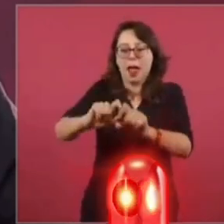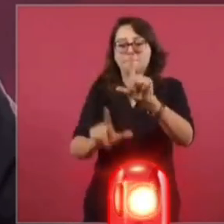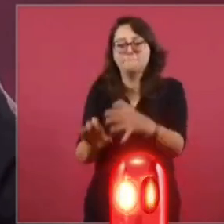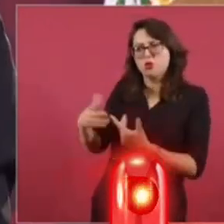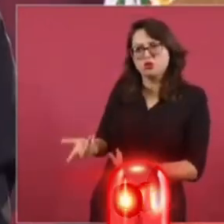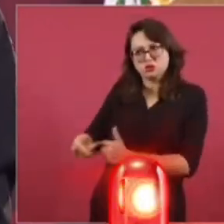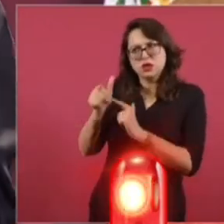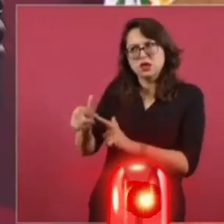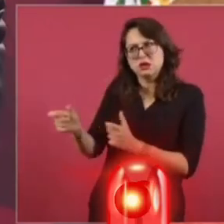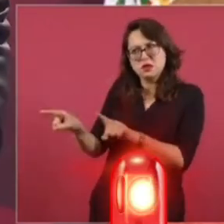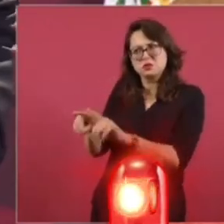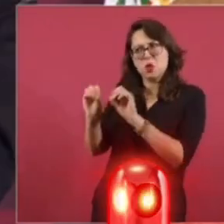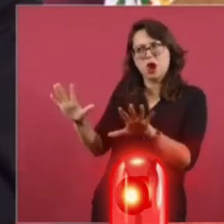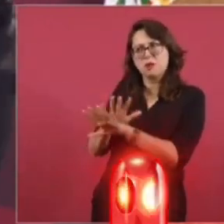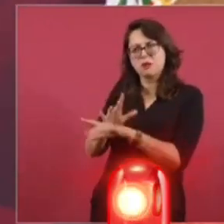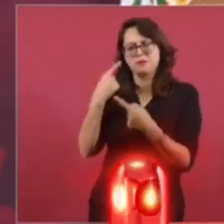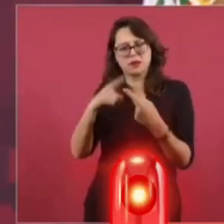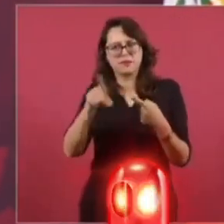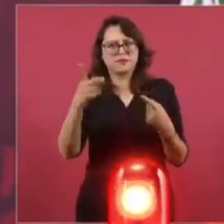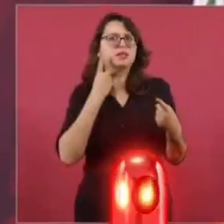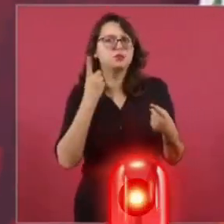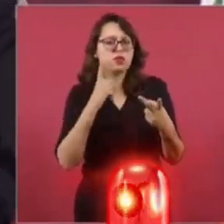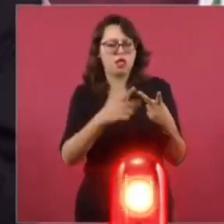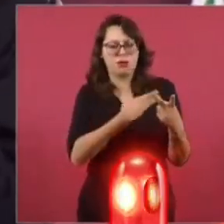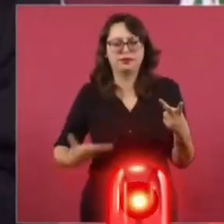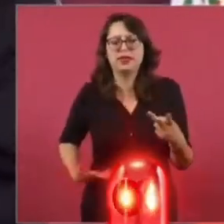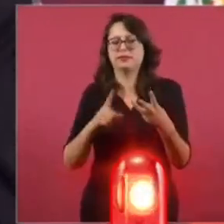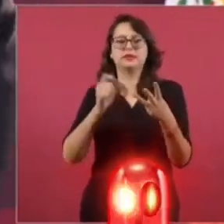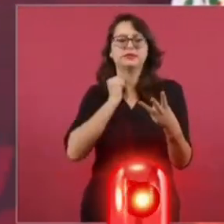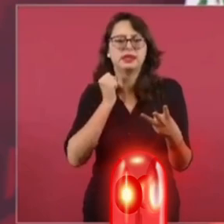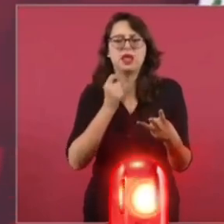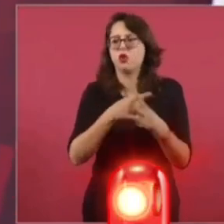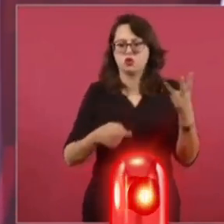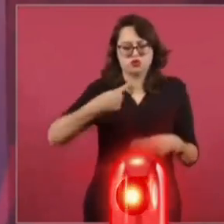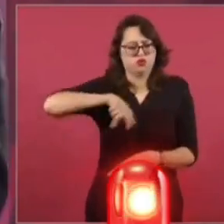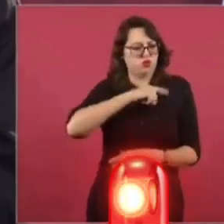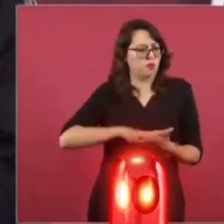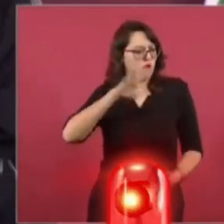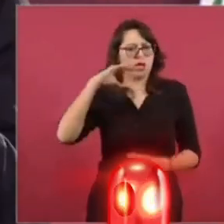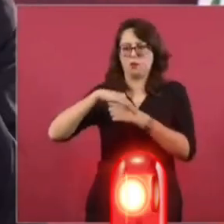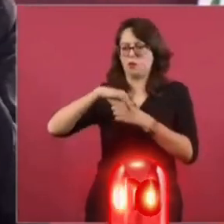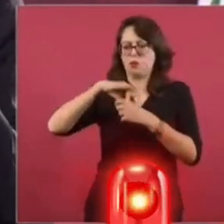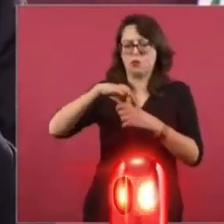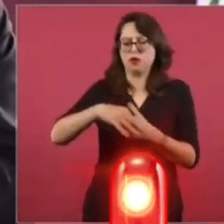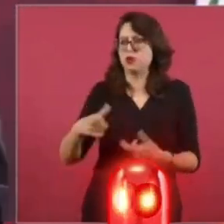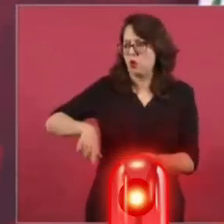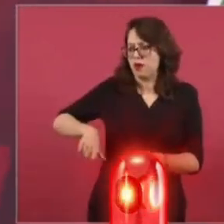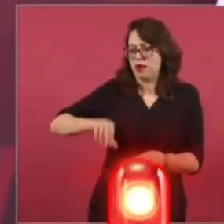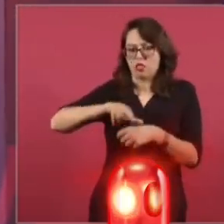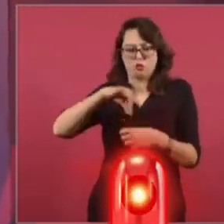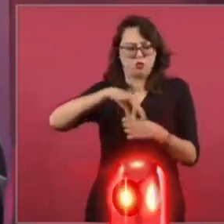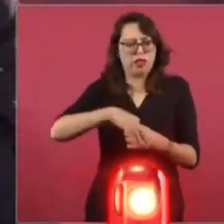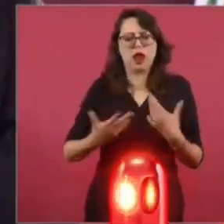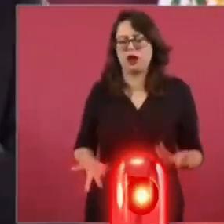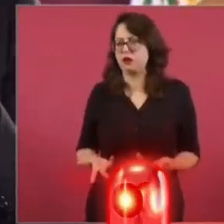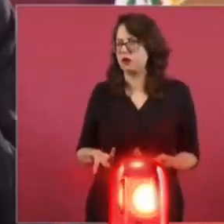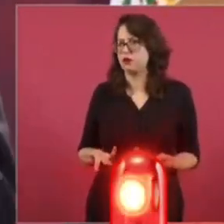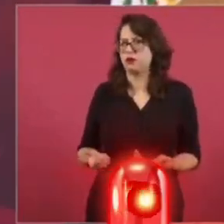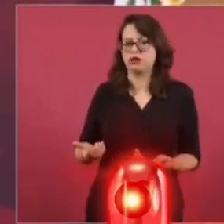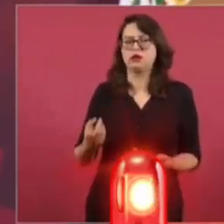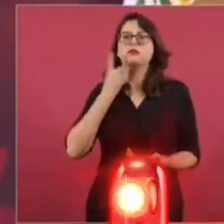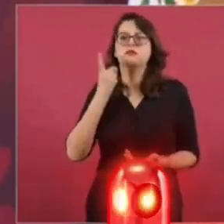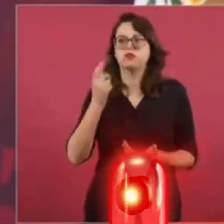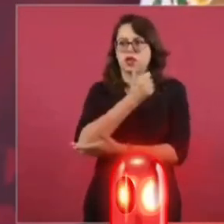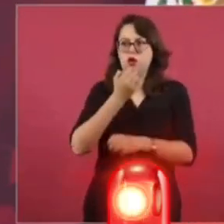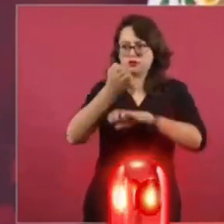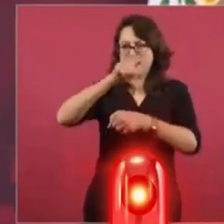magistrados y los mismos ministros. Que así como se elige a los diputados, así como te voy a elegir a ti, como voy a elegir al senador, así como voy elegir al gobernador, así como voy a elegir al